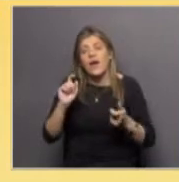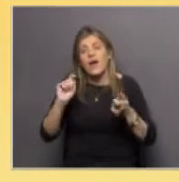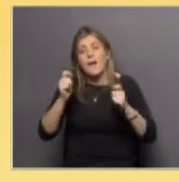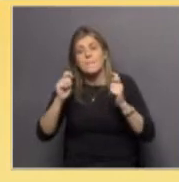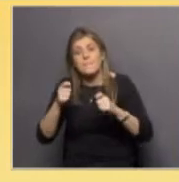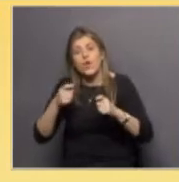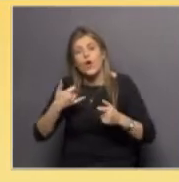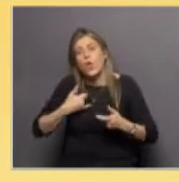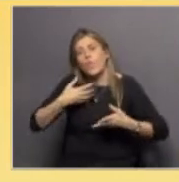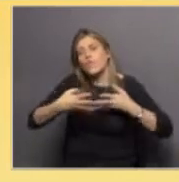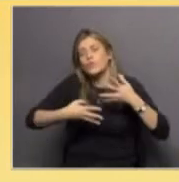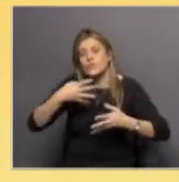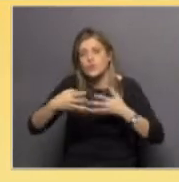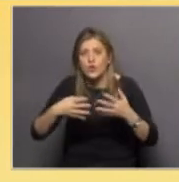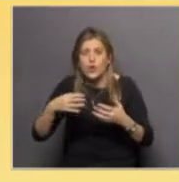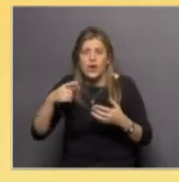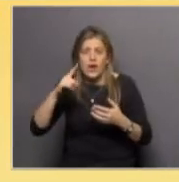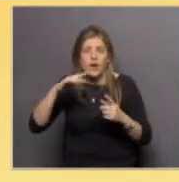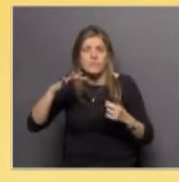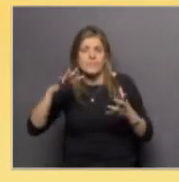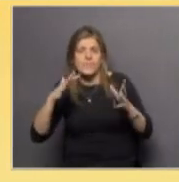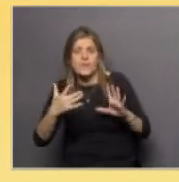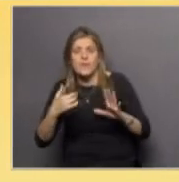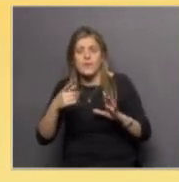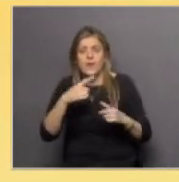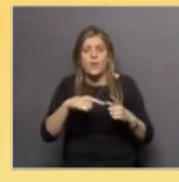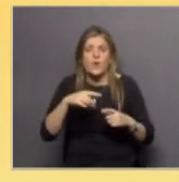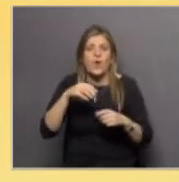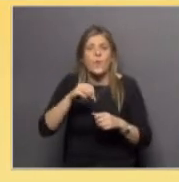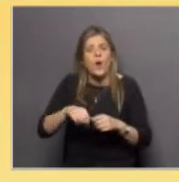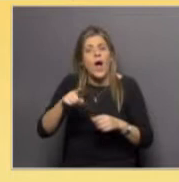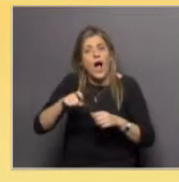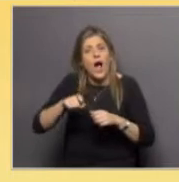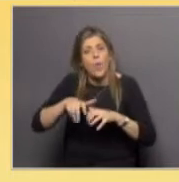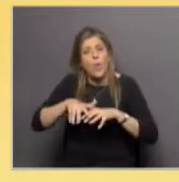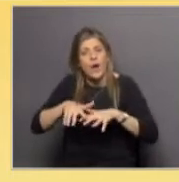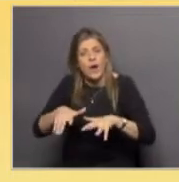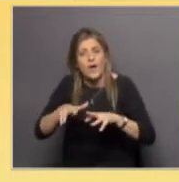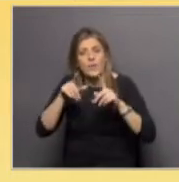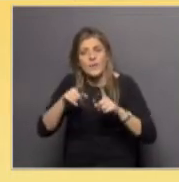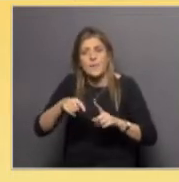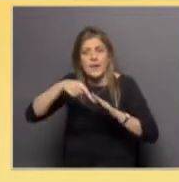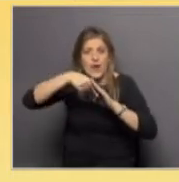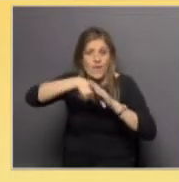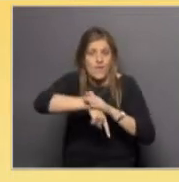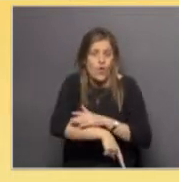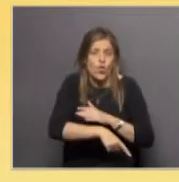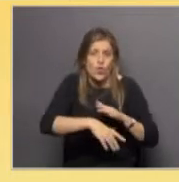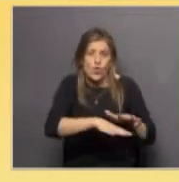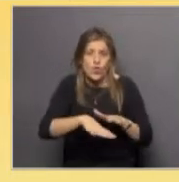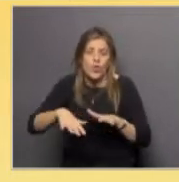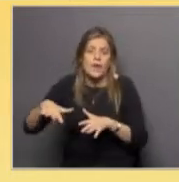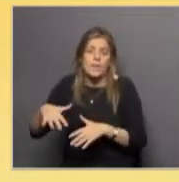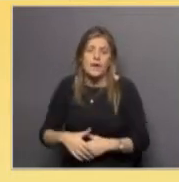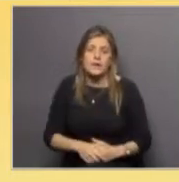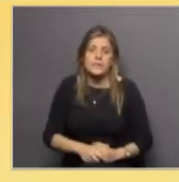ecológicos en estas comunidades, tanto de la columna de agua como asociadas al fondo de estos ecosistemas marinos.